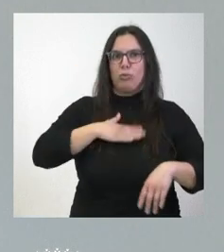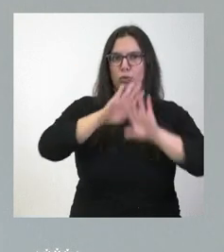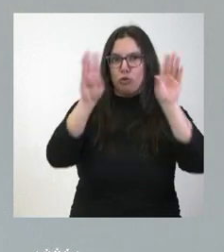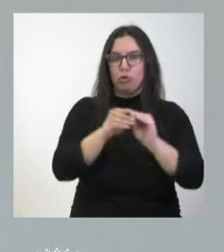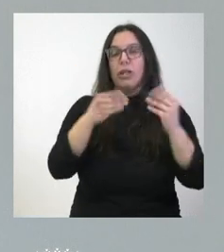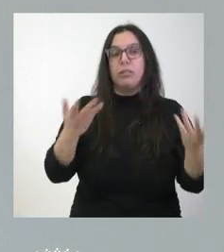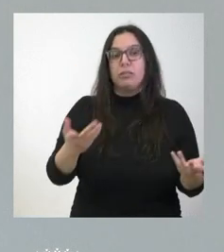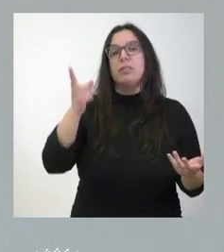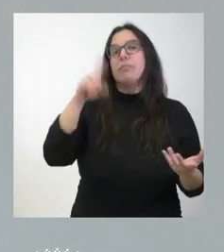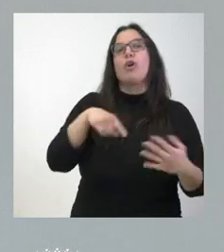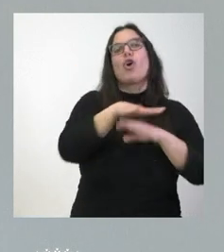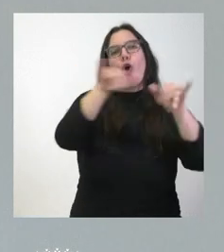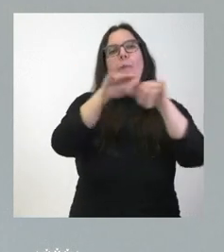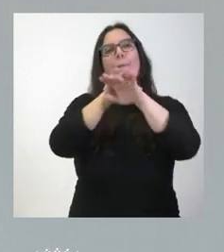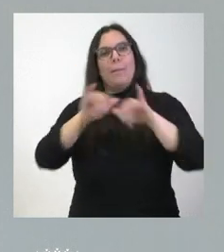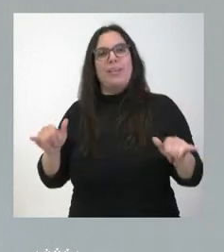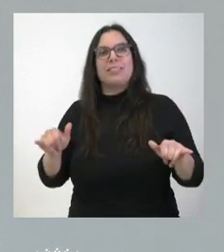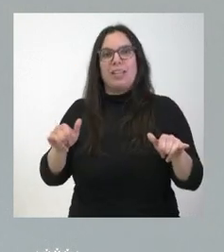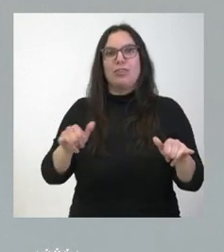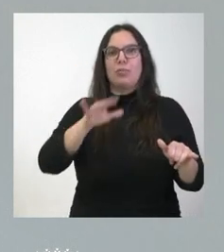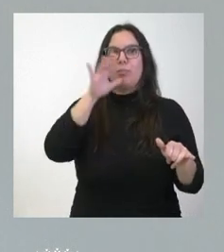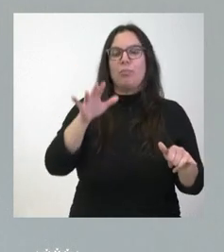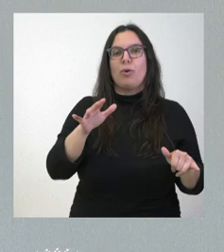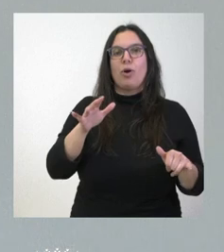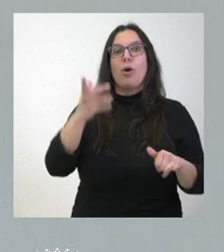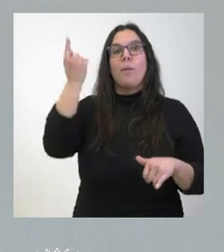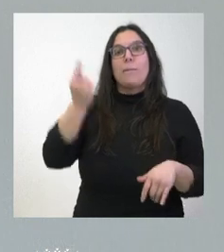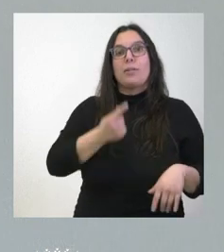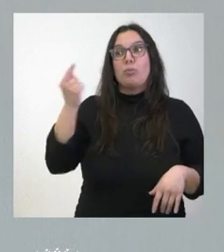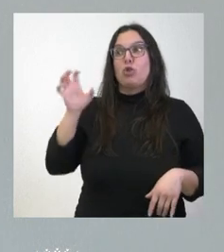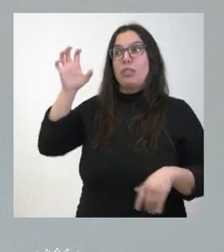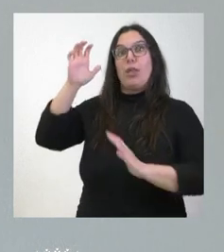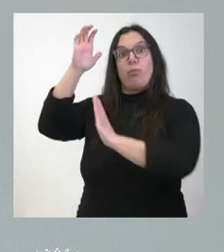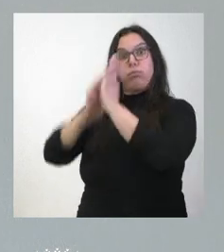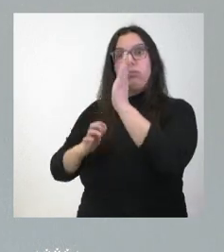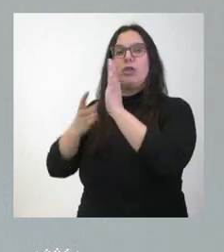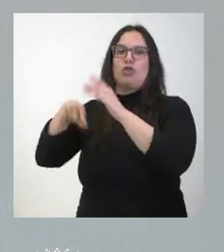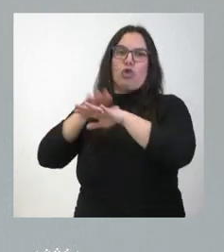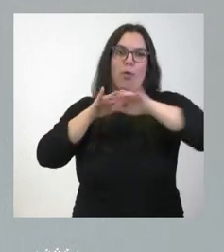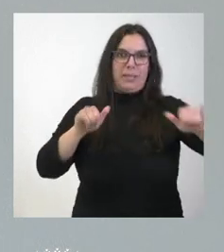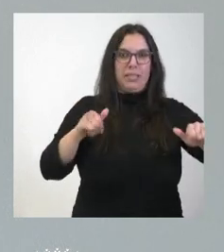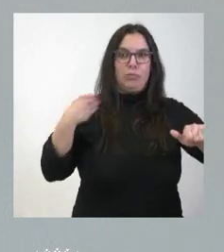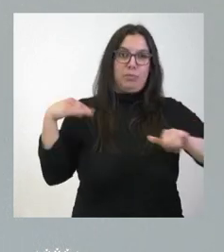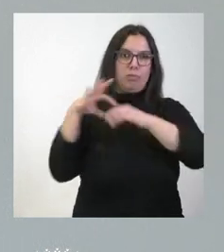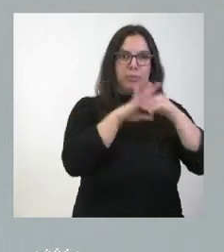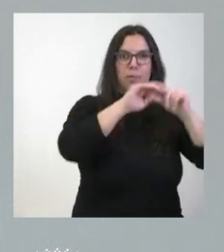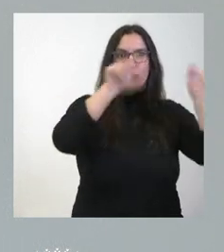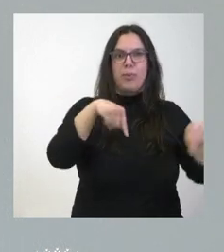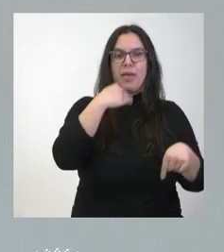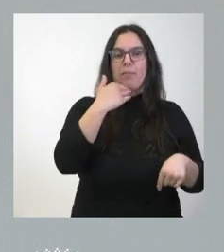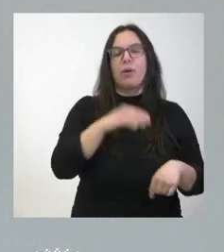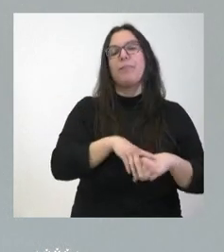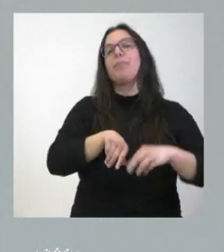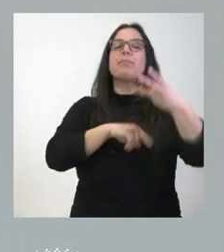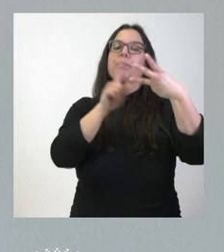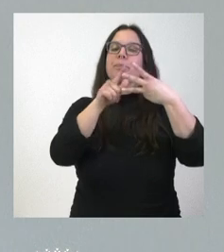compensando la reducción del presupuesto que el Estado hace en la propia provincia de Zamora. Me pregunta usted